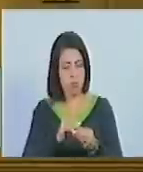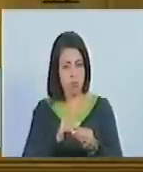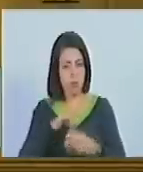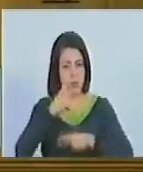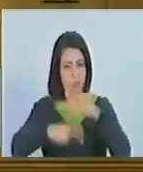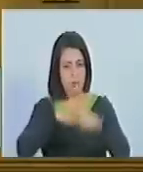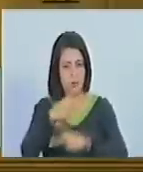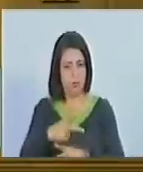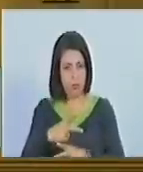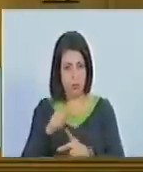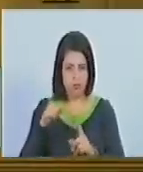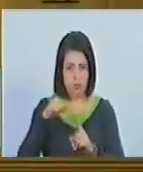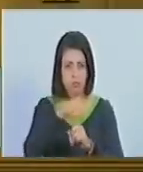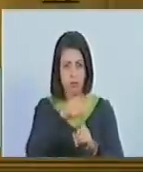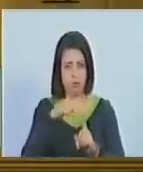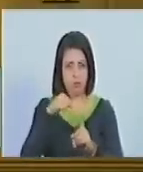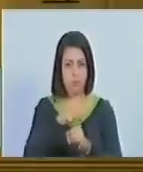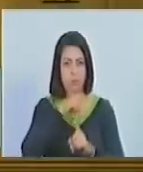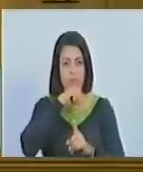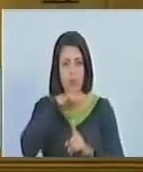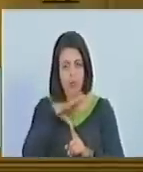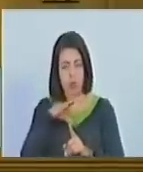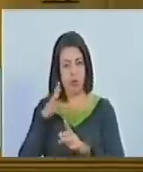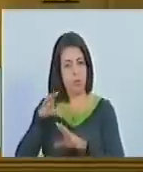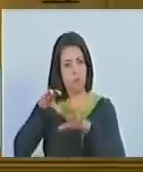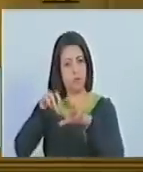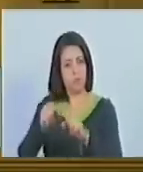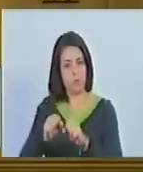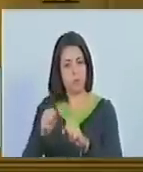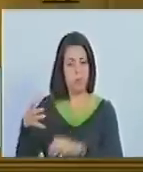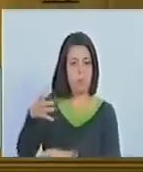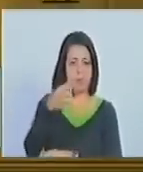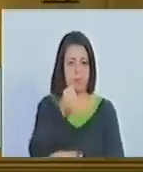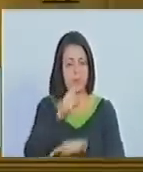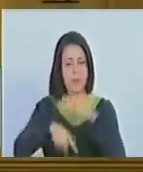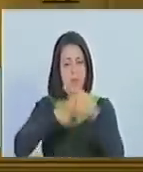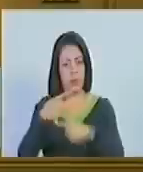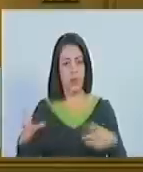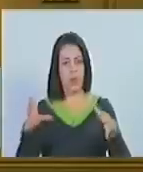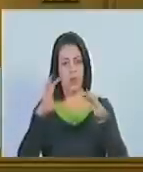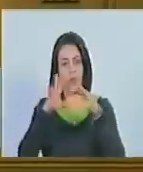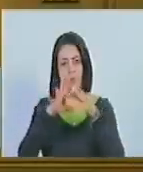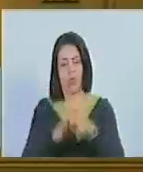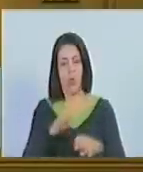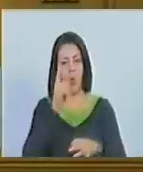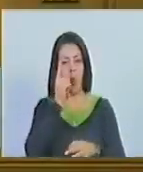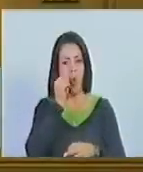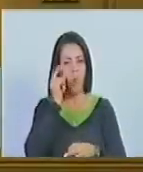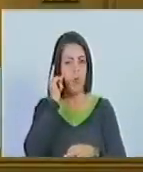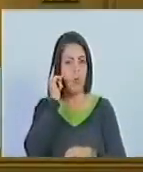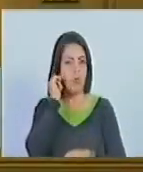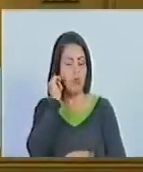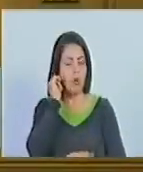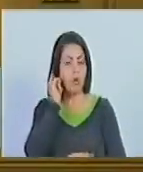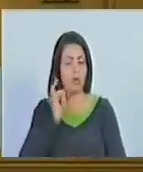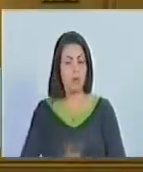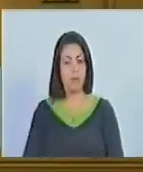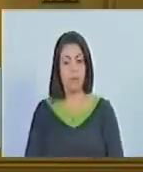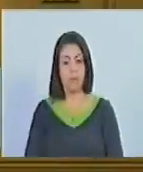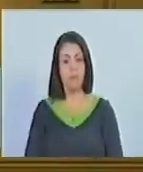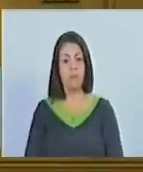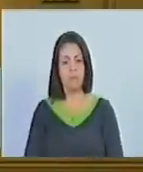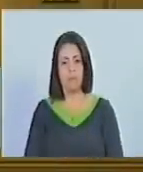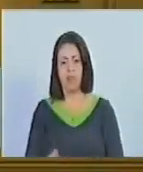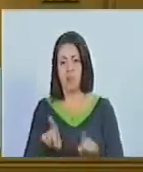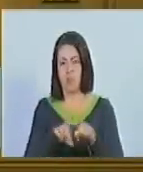proceso de lucha histórica por la emancipación, que surge de la unión de hombres y mujeres, de la